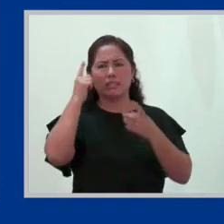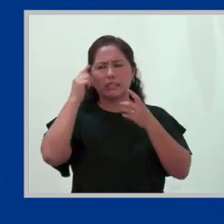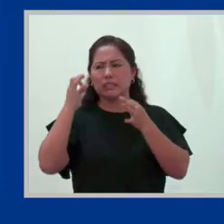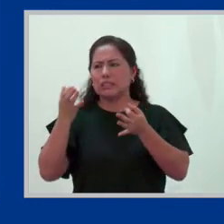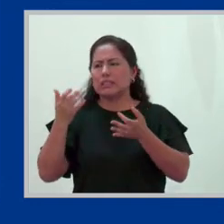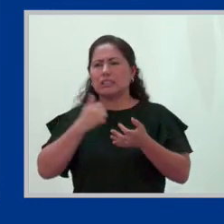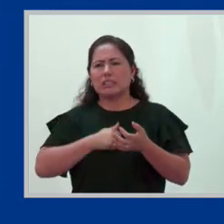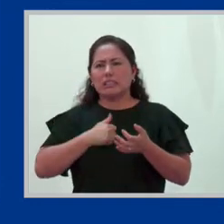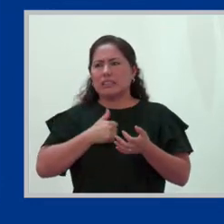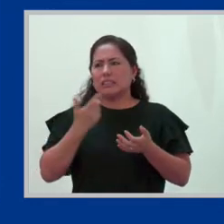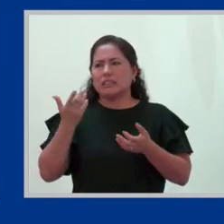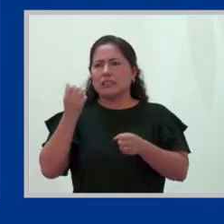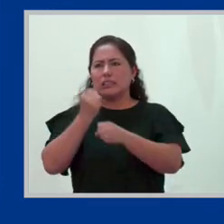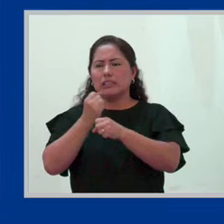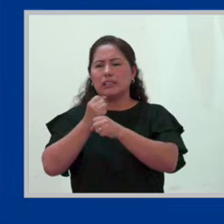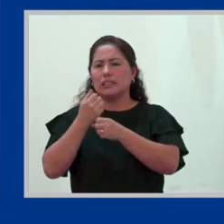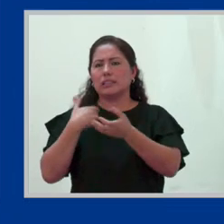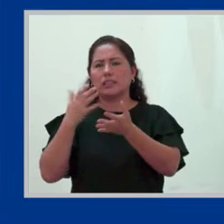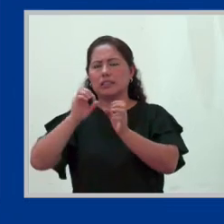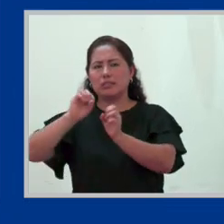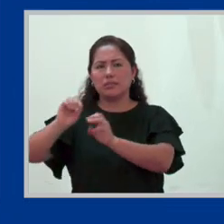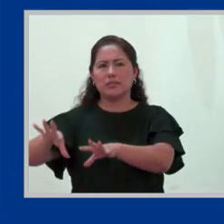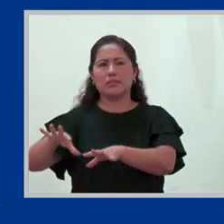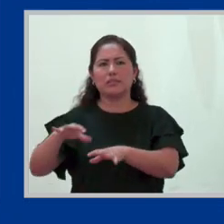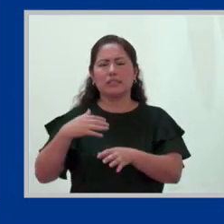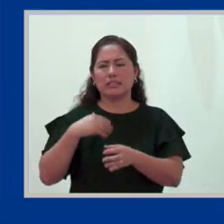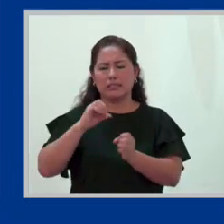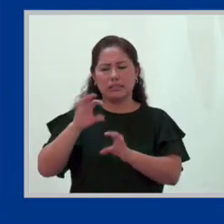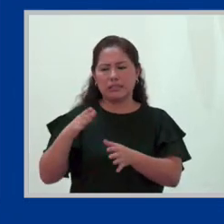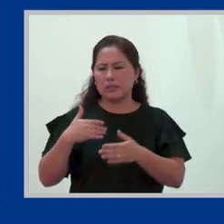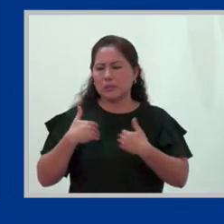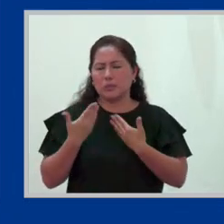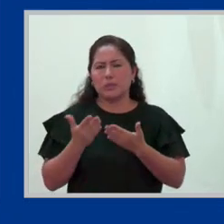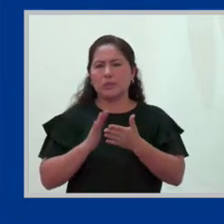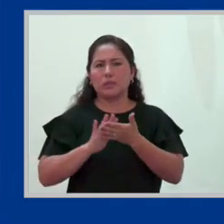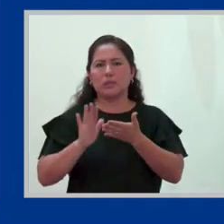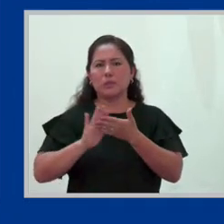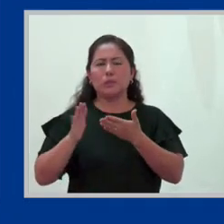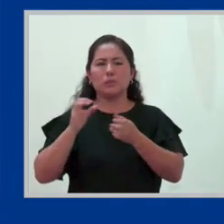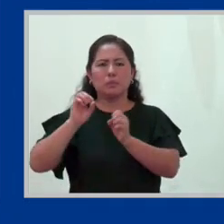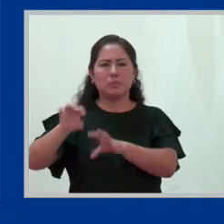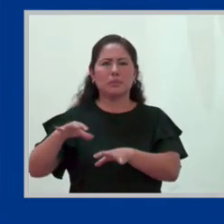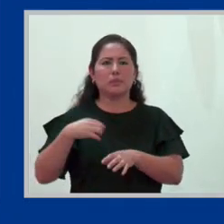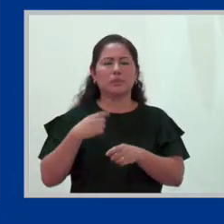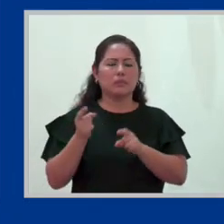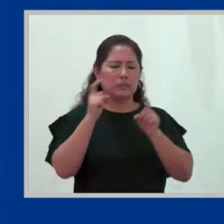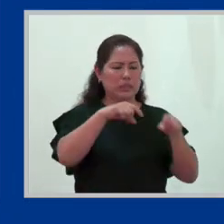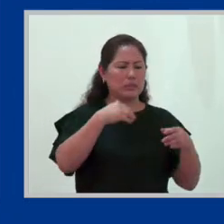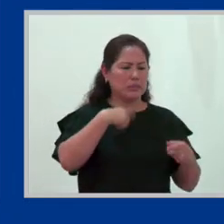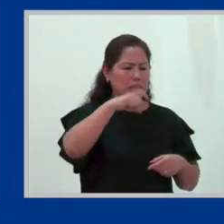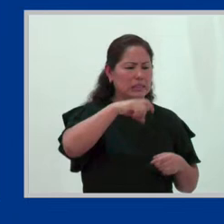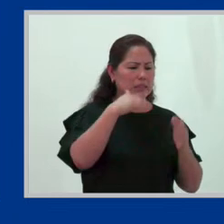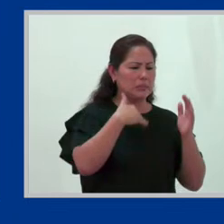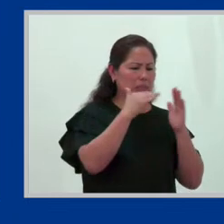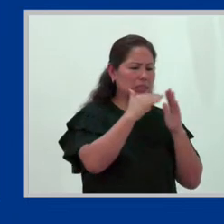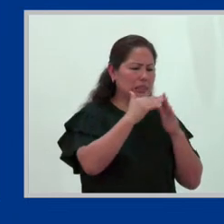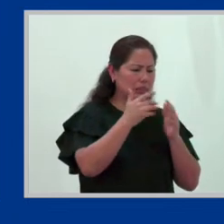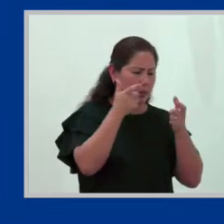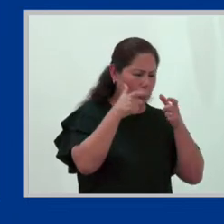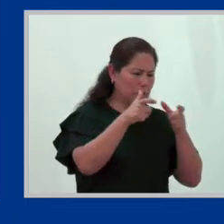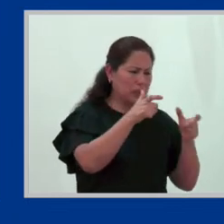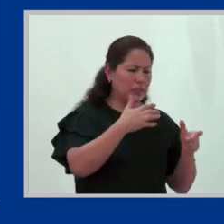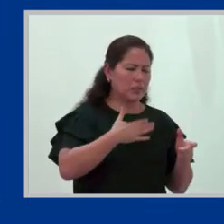ese trabajo subordinado, dejarlo, perderlo, para ir a casa a cuidar a